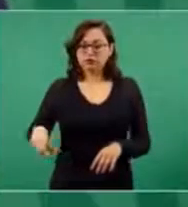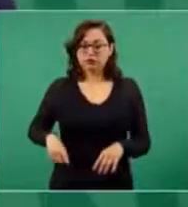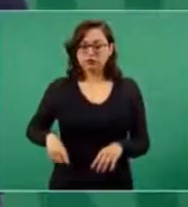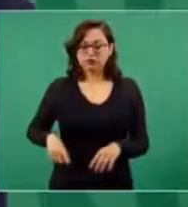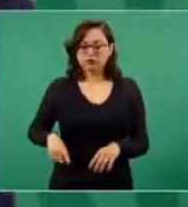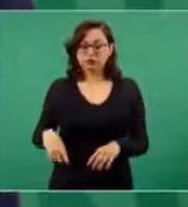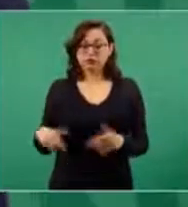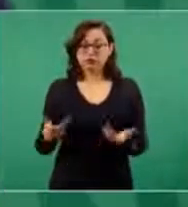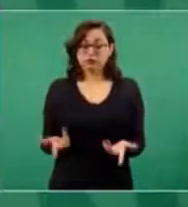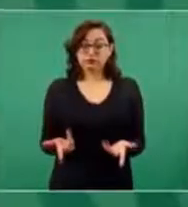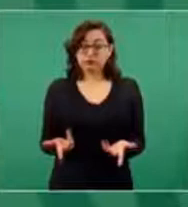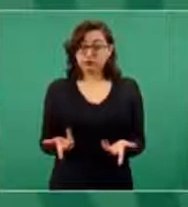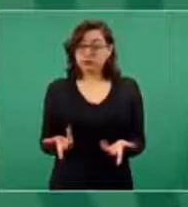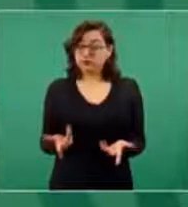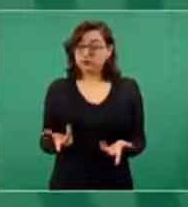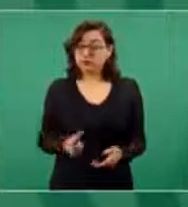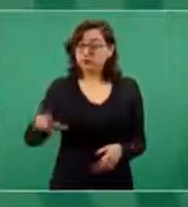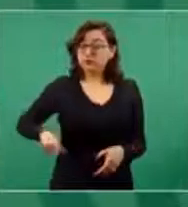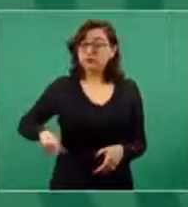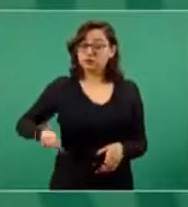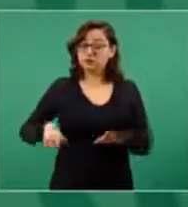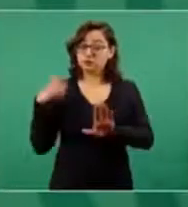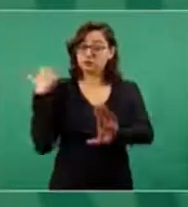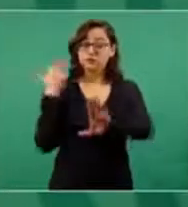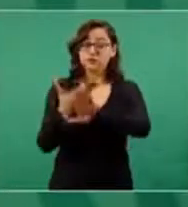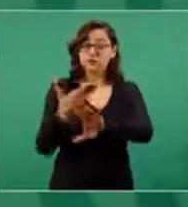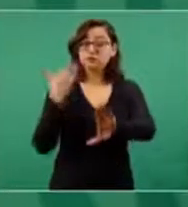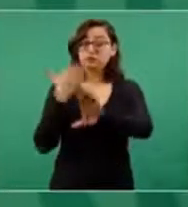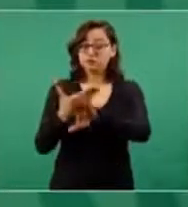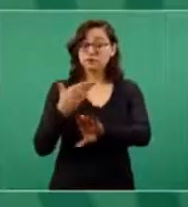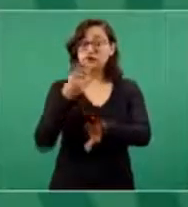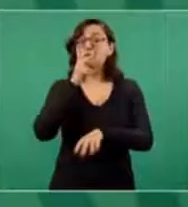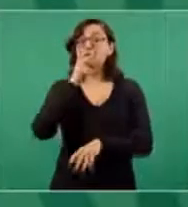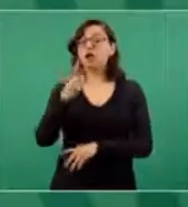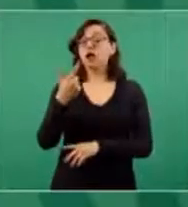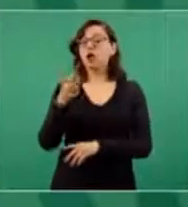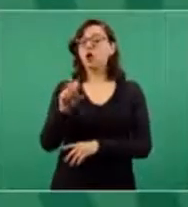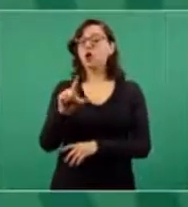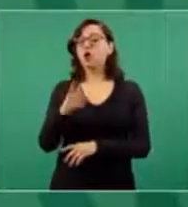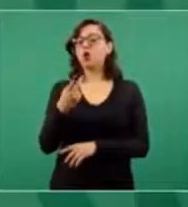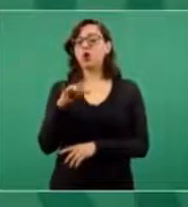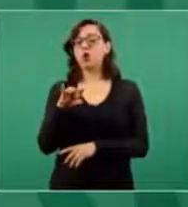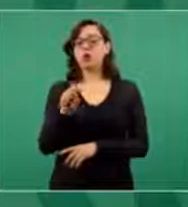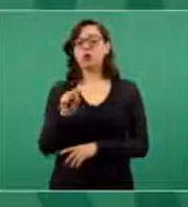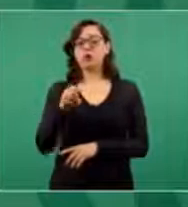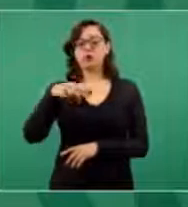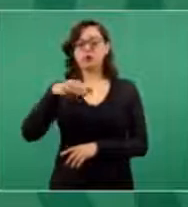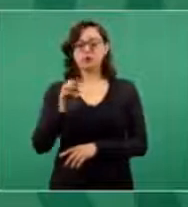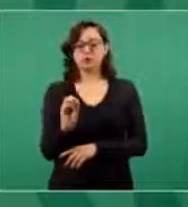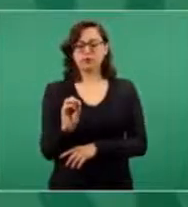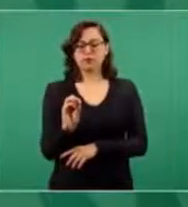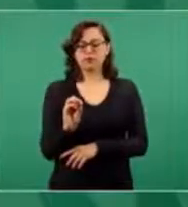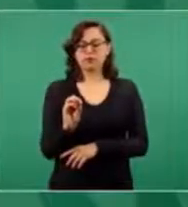Y el golpismo también, para definirlo conceptualmente, no necesariamente